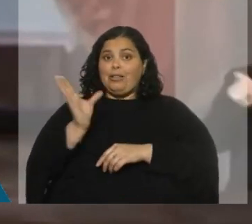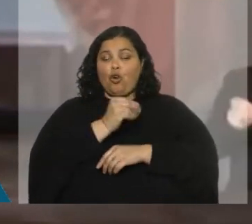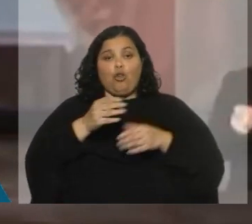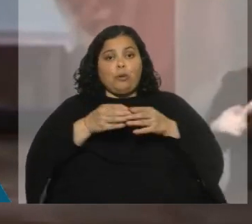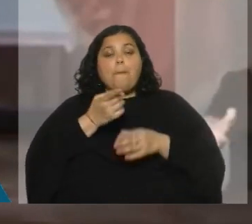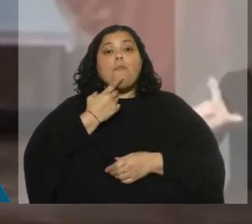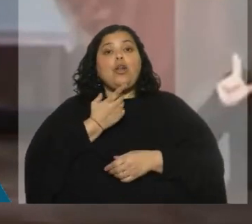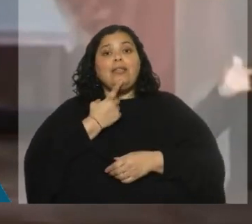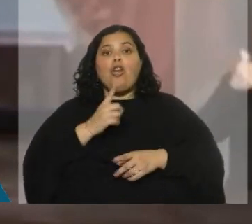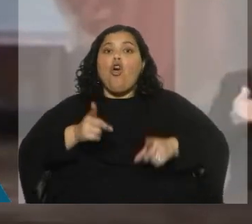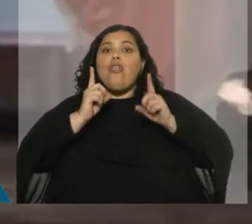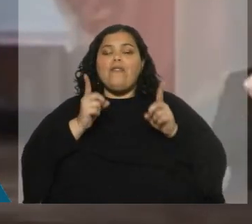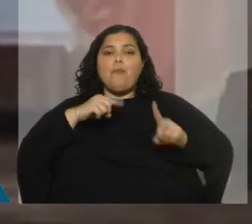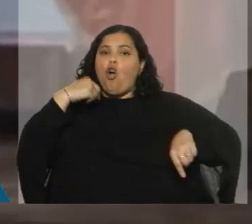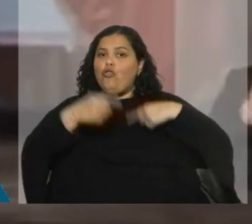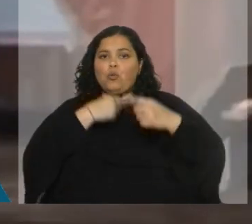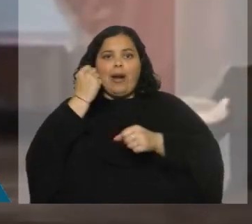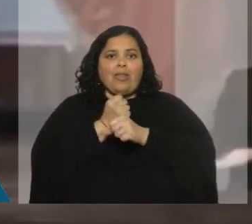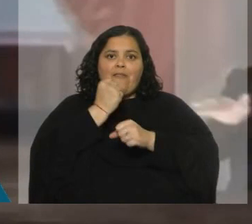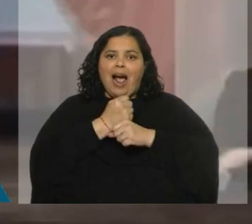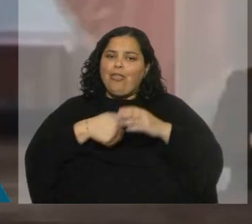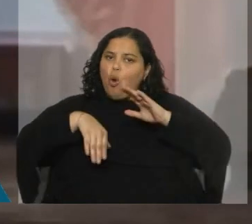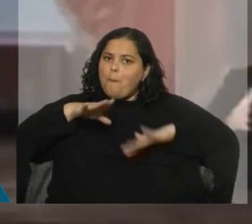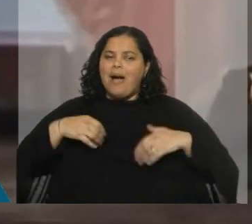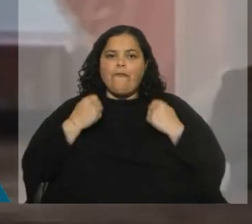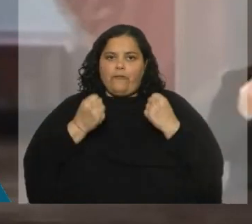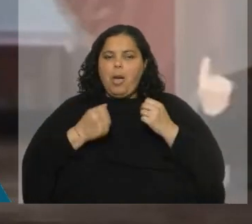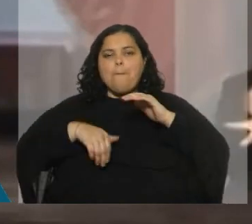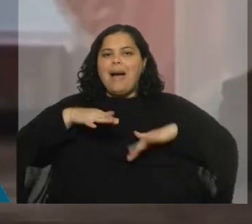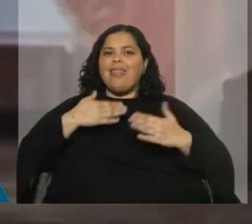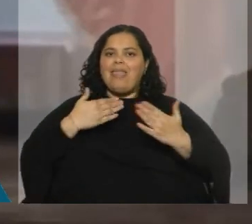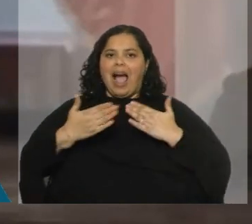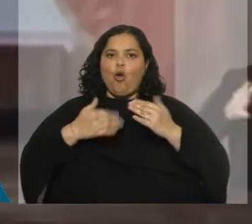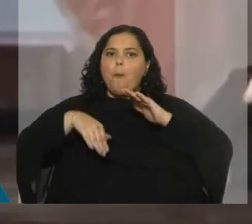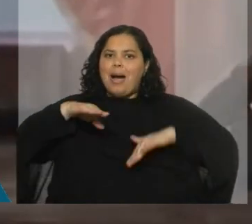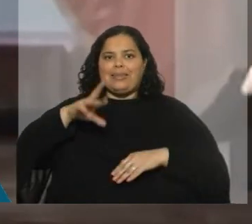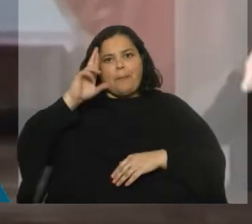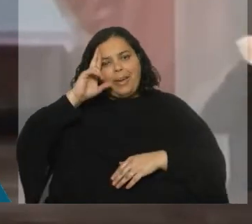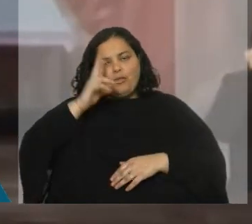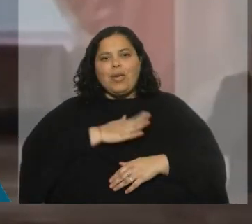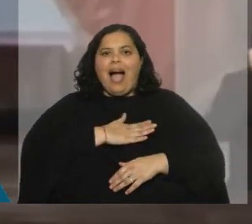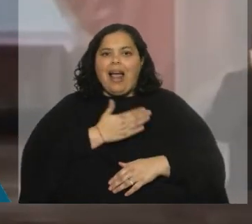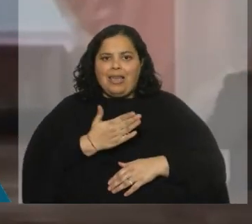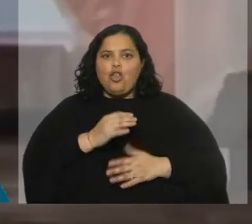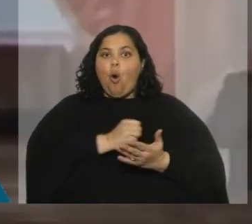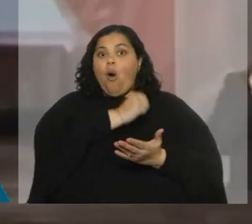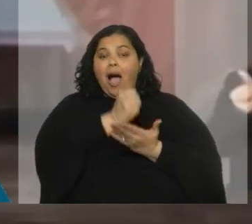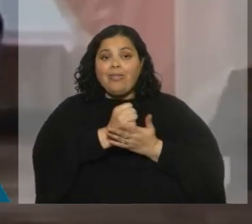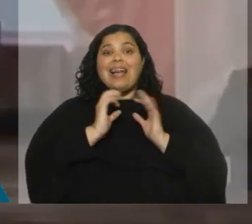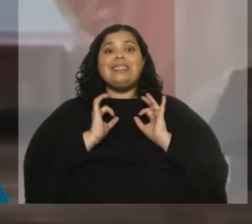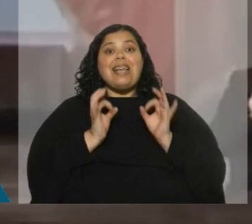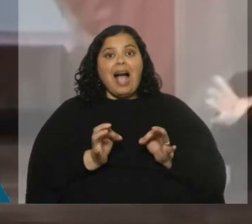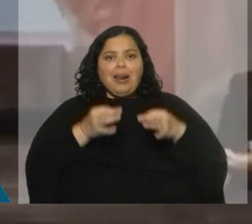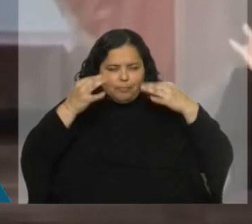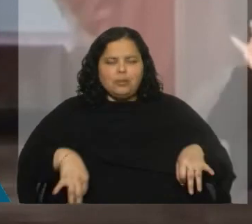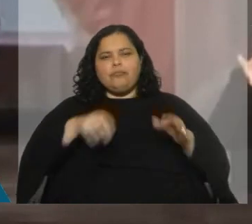que trabajemos con más empeño, con más diálogo, con más respeto y cariño, hasta arribar a una